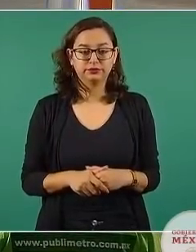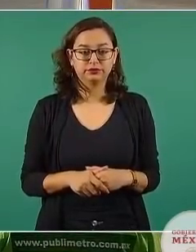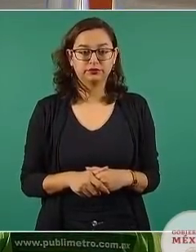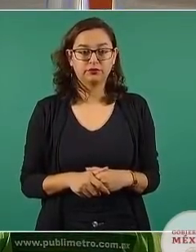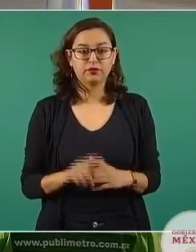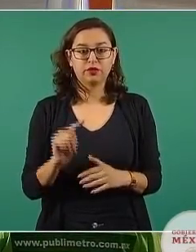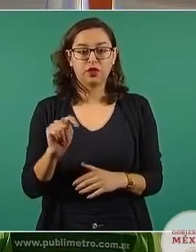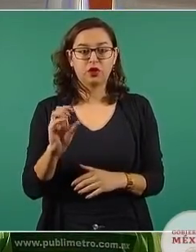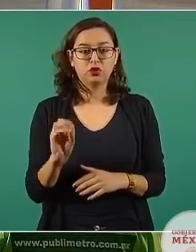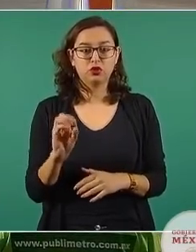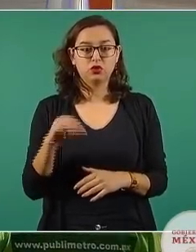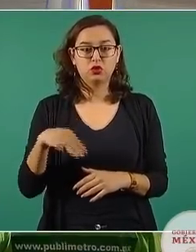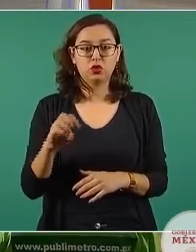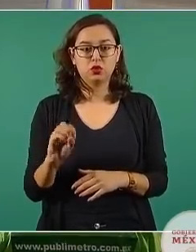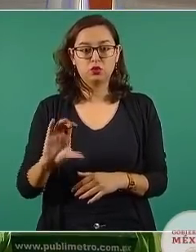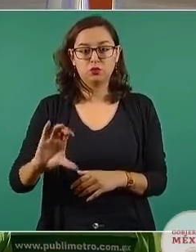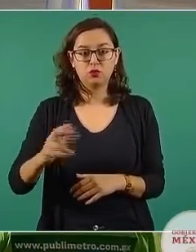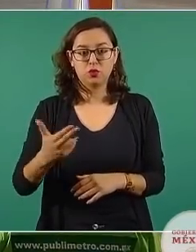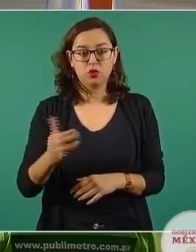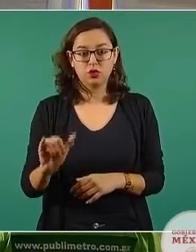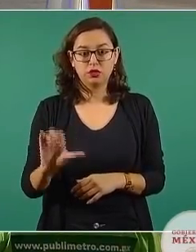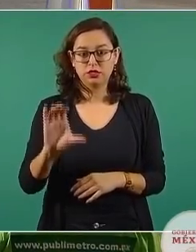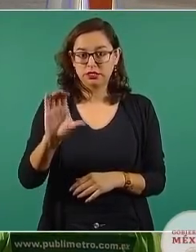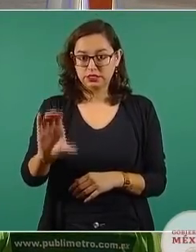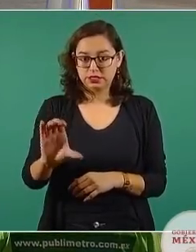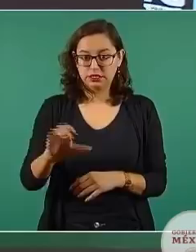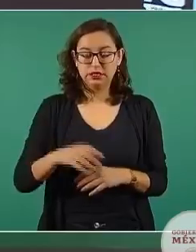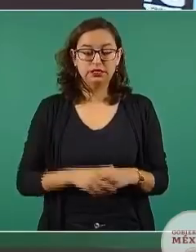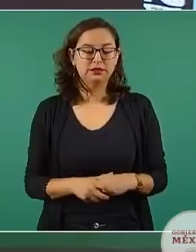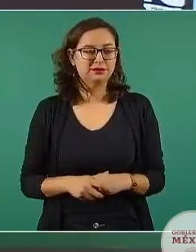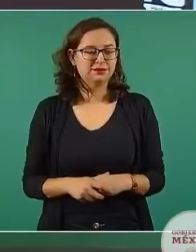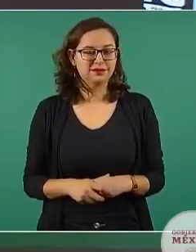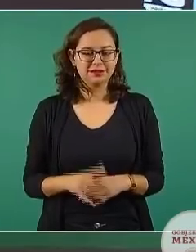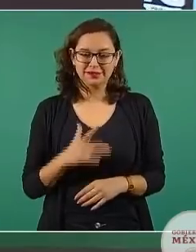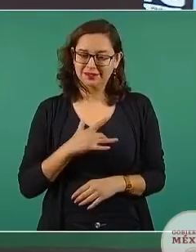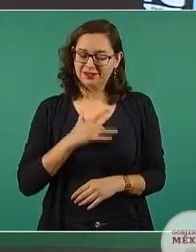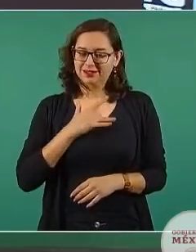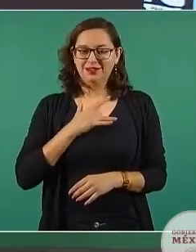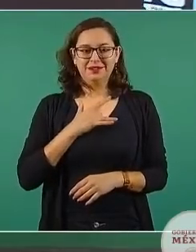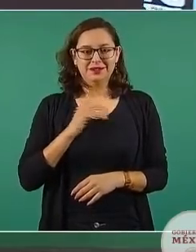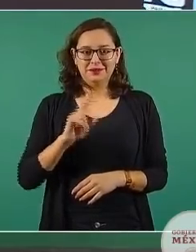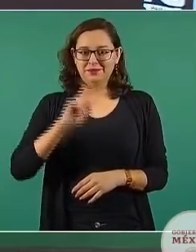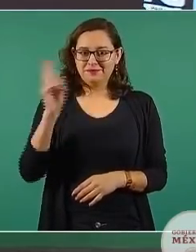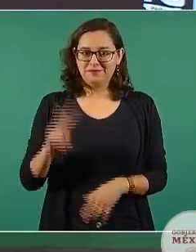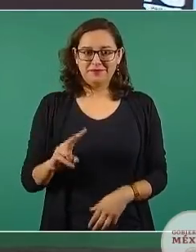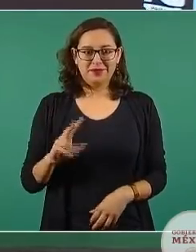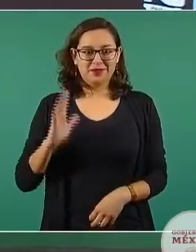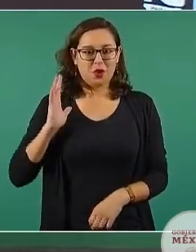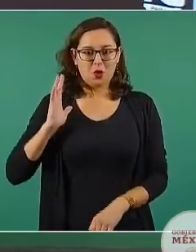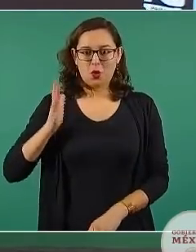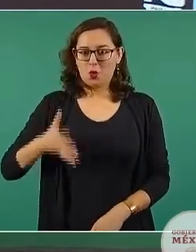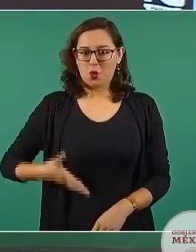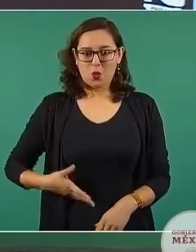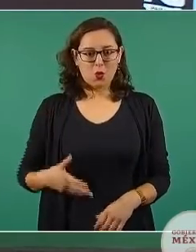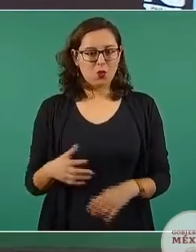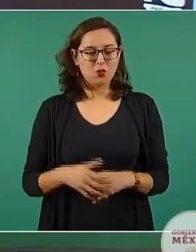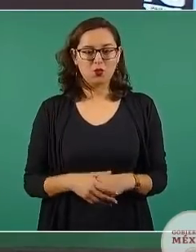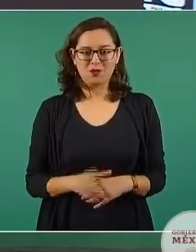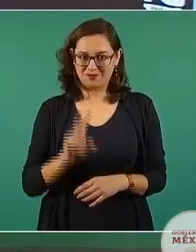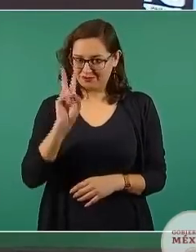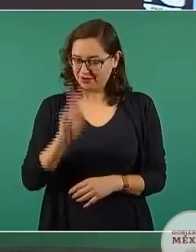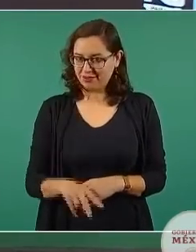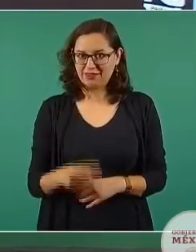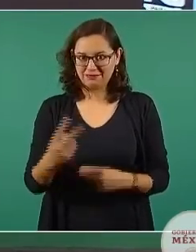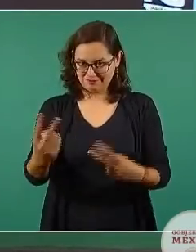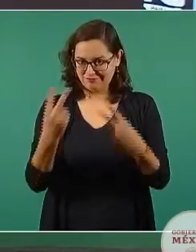Tomochik, Heriberto Frías. Hay algunos de los que nos sentimos particularmente orgullosos y espero que se me note cuando digo que me siento